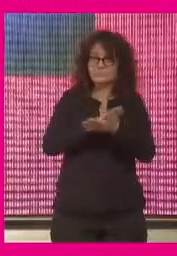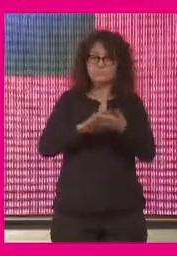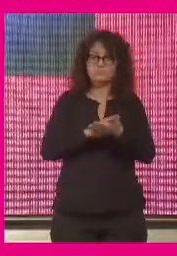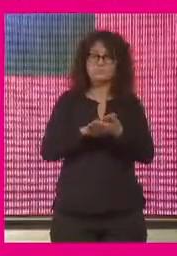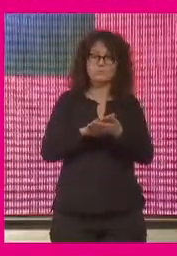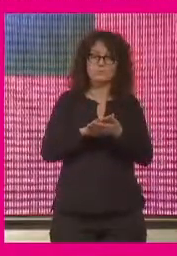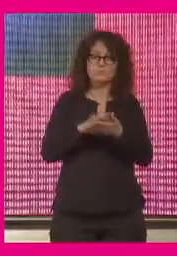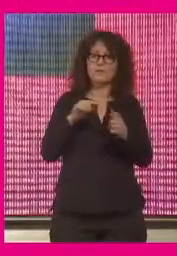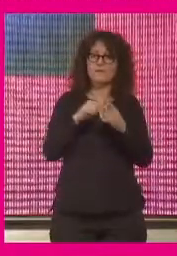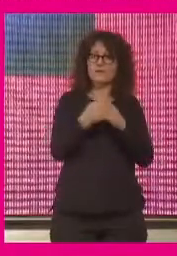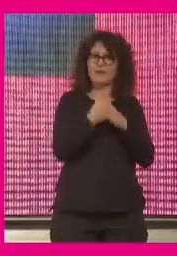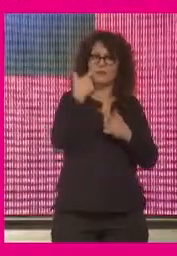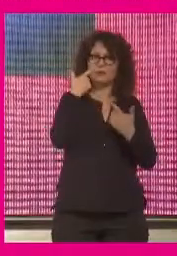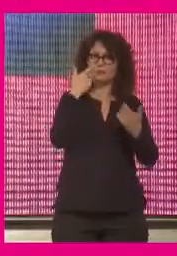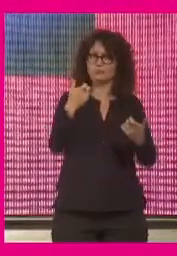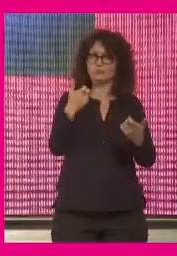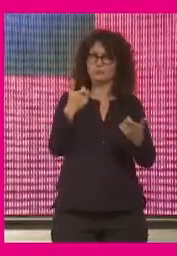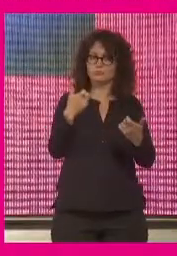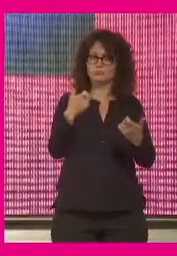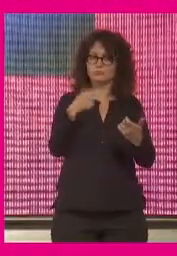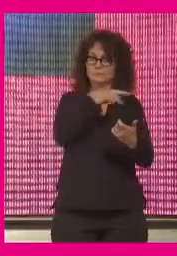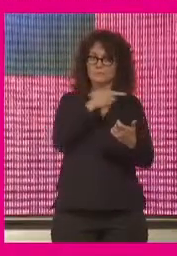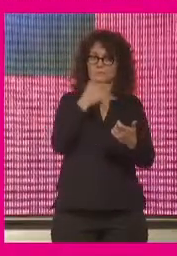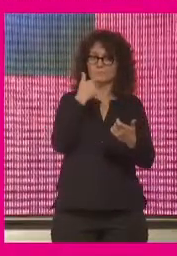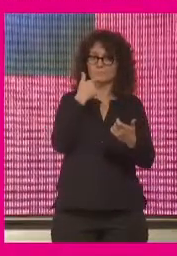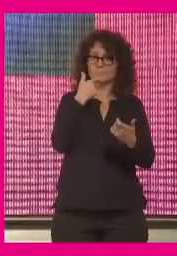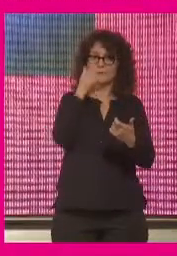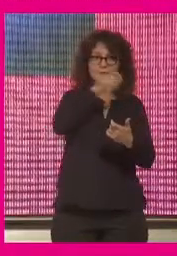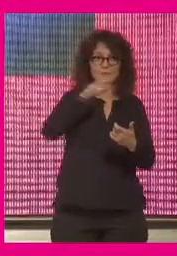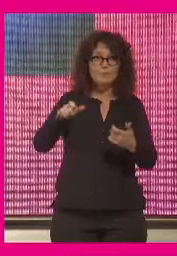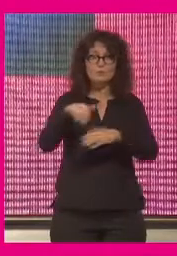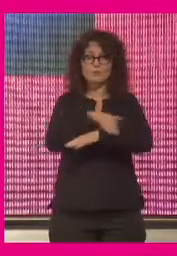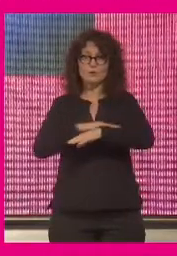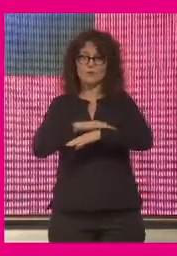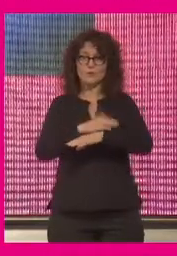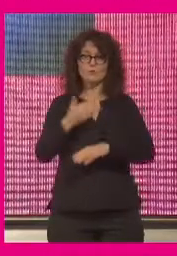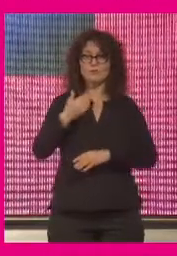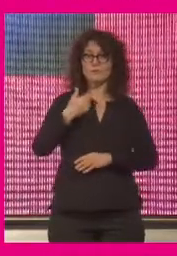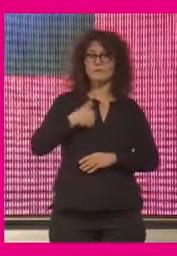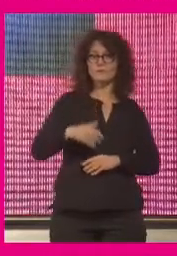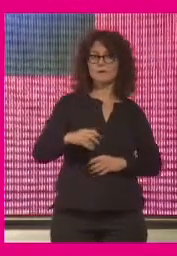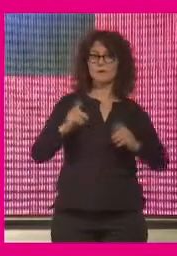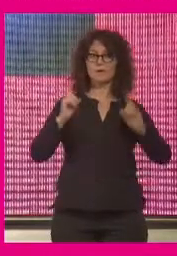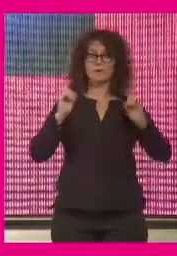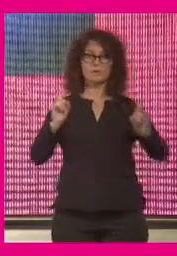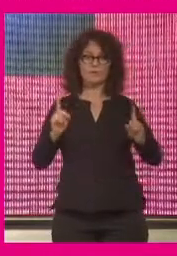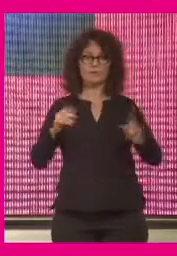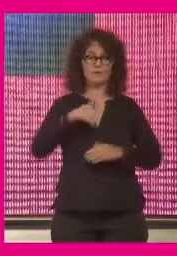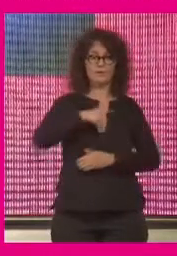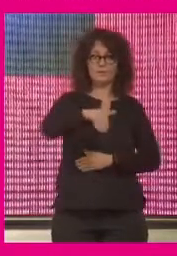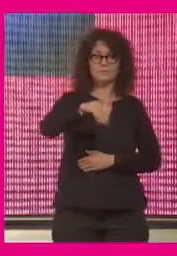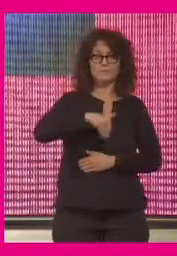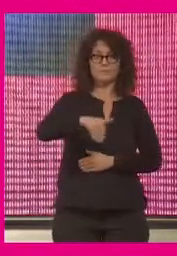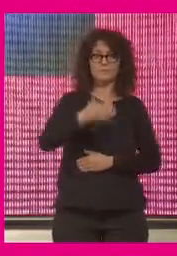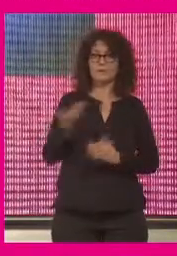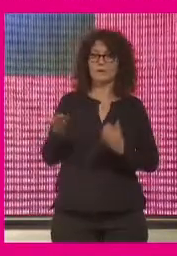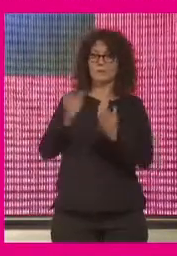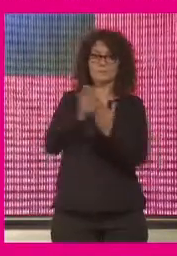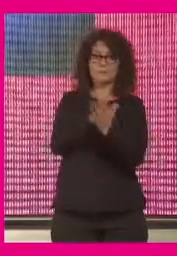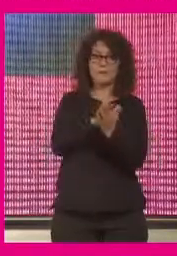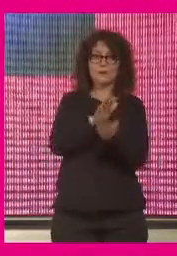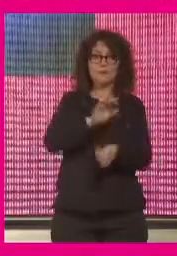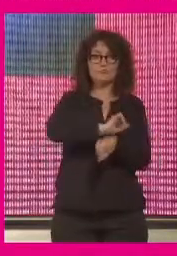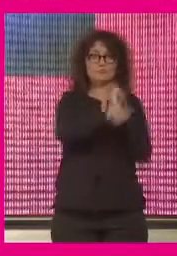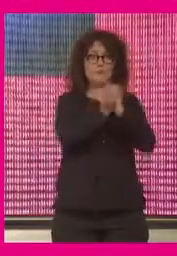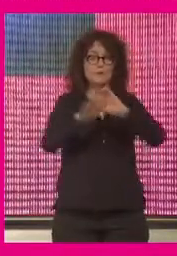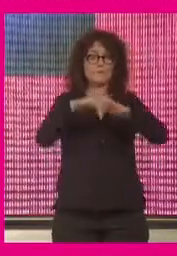claros indicadores de eso y efectivamente tanto los individuos como los gobiernos están ya preparándose para afrontar un